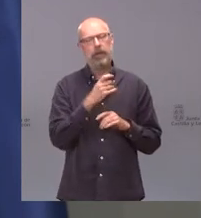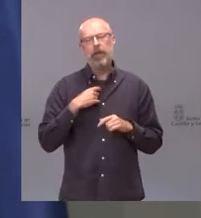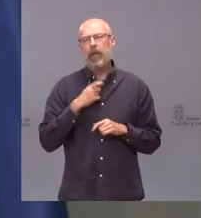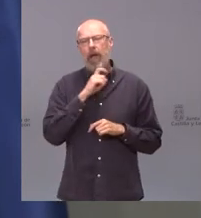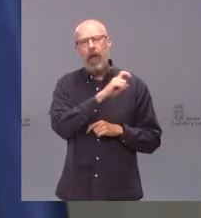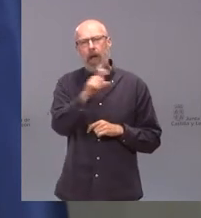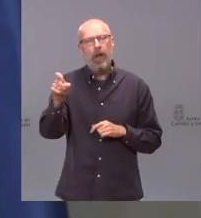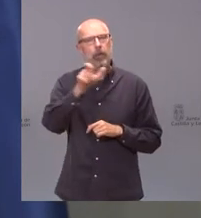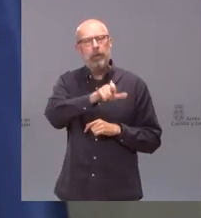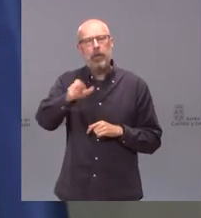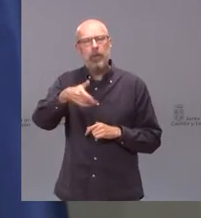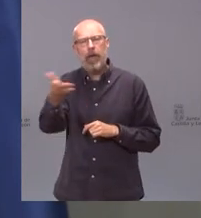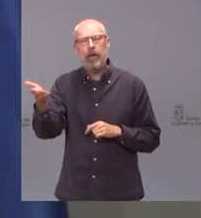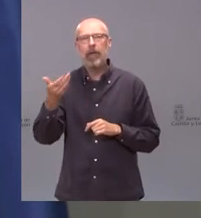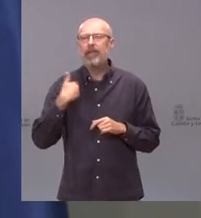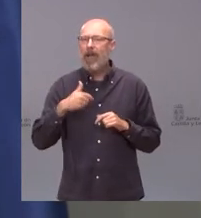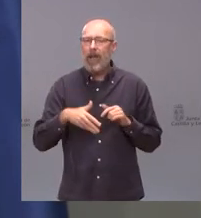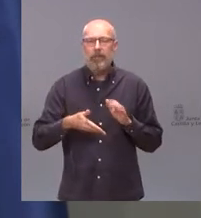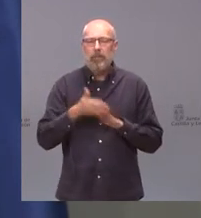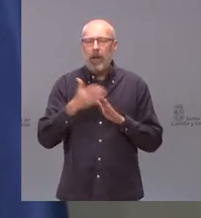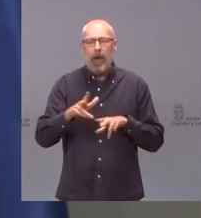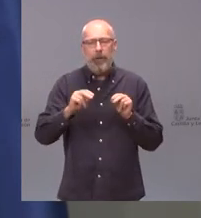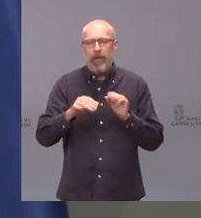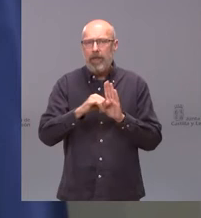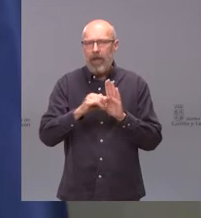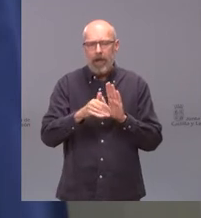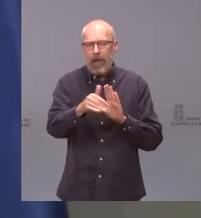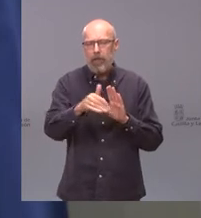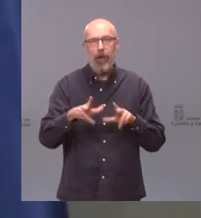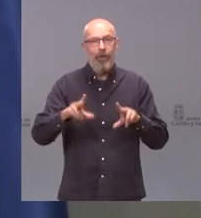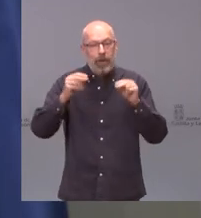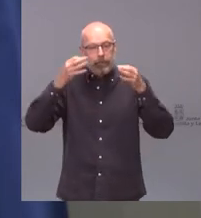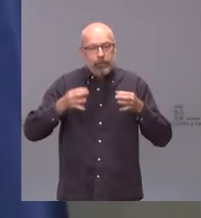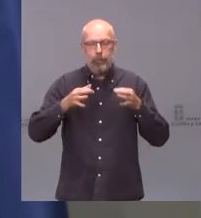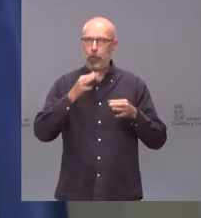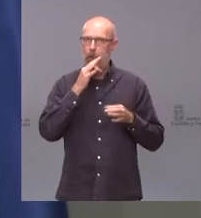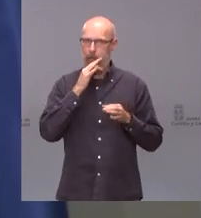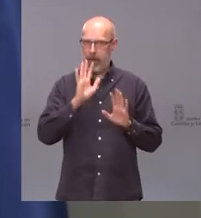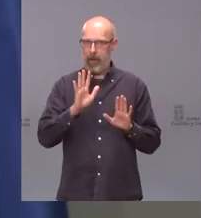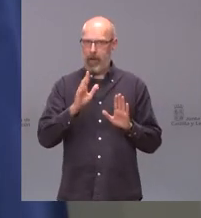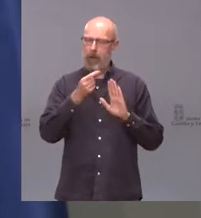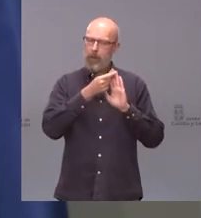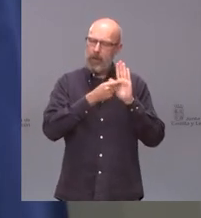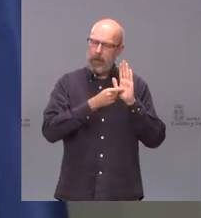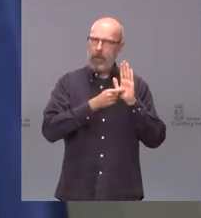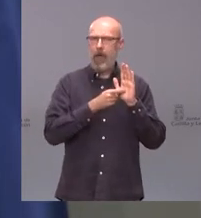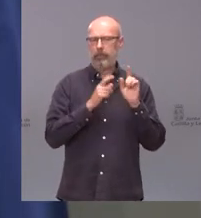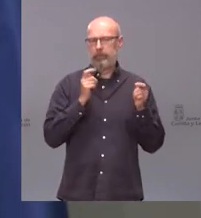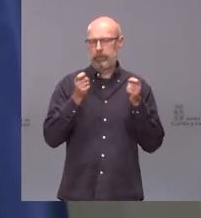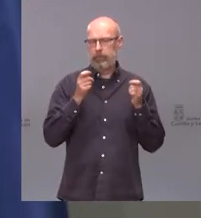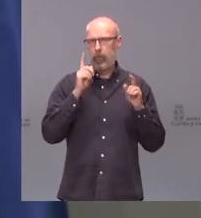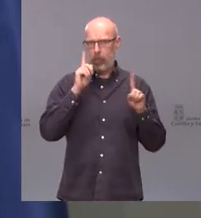que da poco pero esto no está acabado. hay que mantener las medidas, hay que mantener la precaución